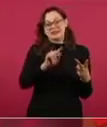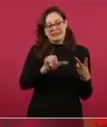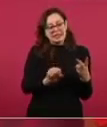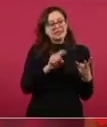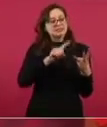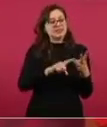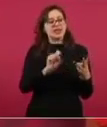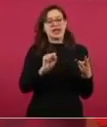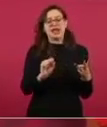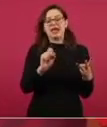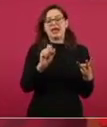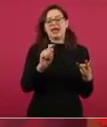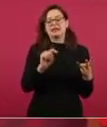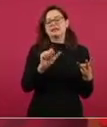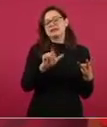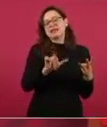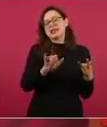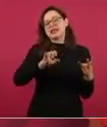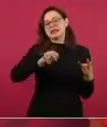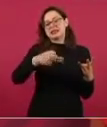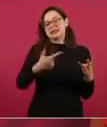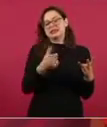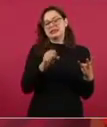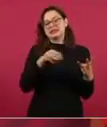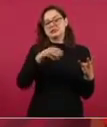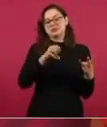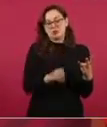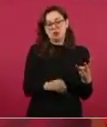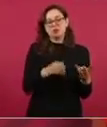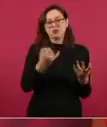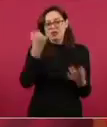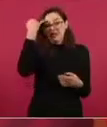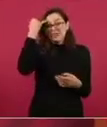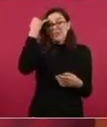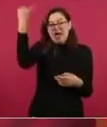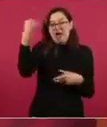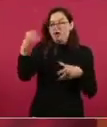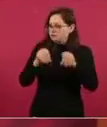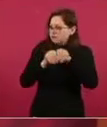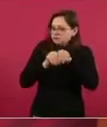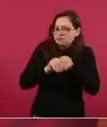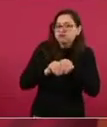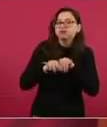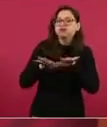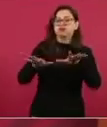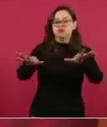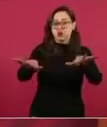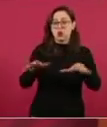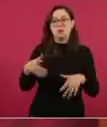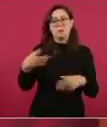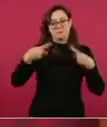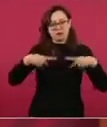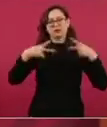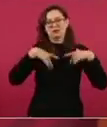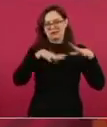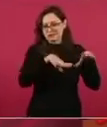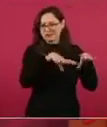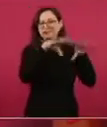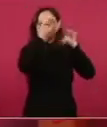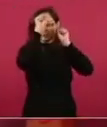Hablaba yo de que siempre